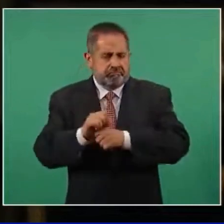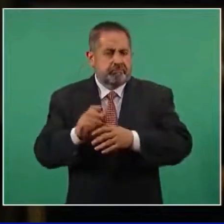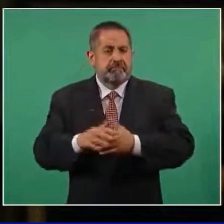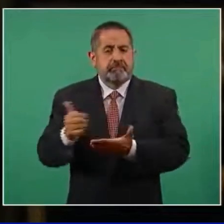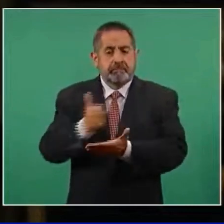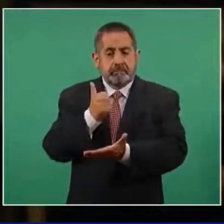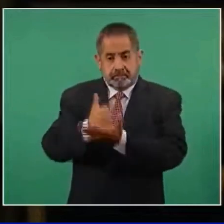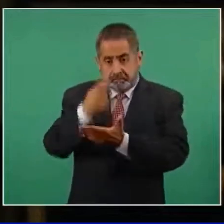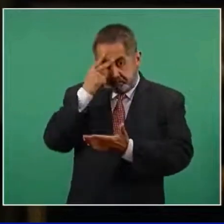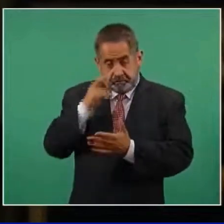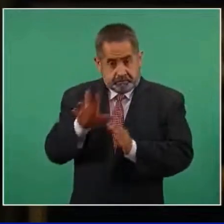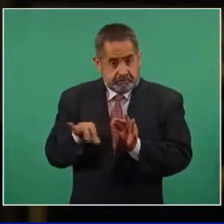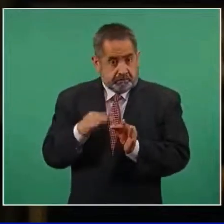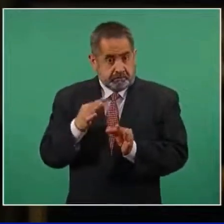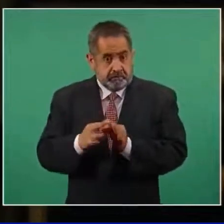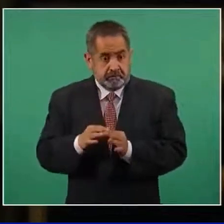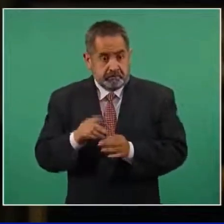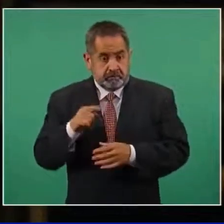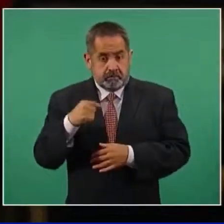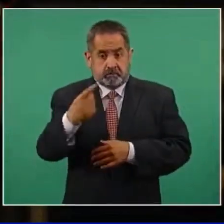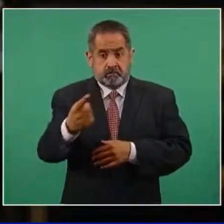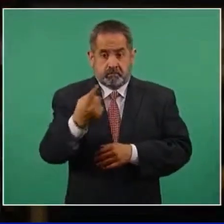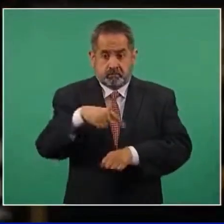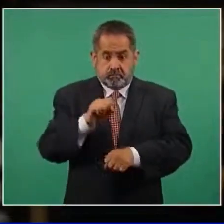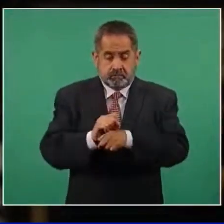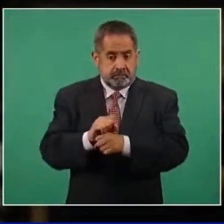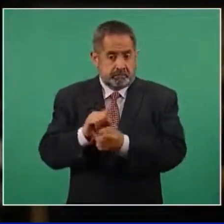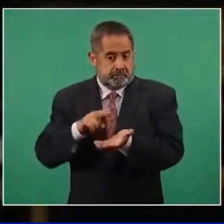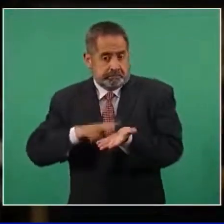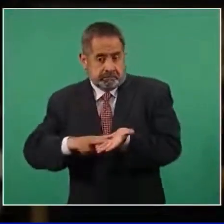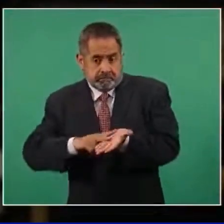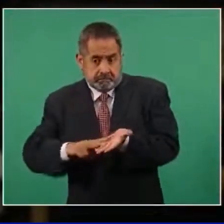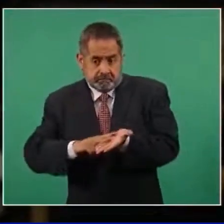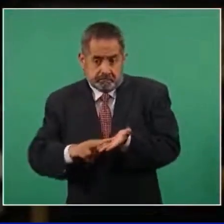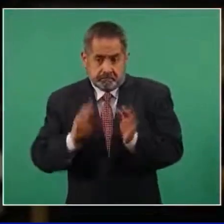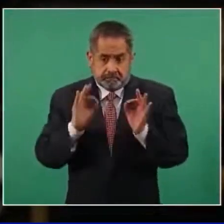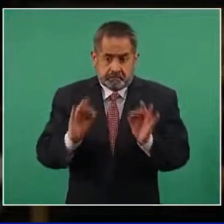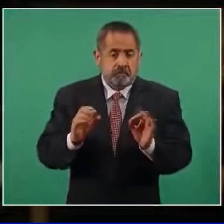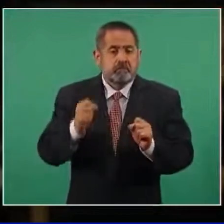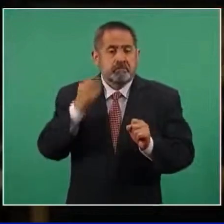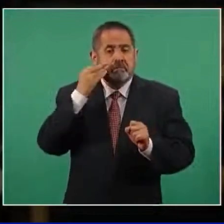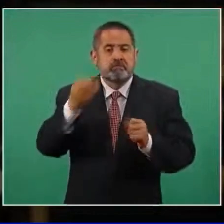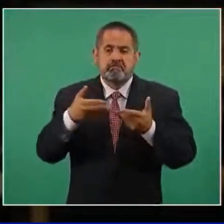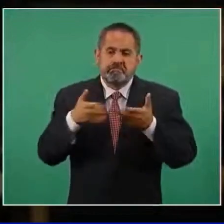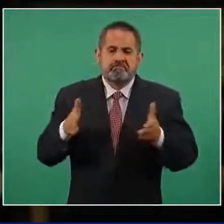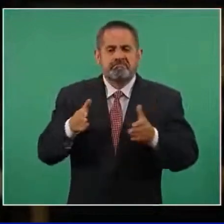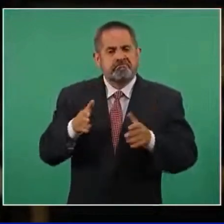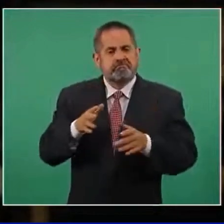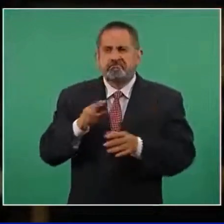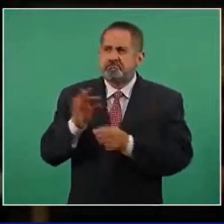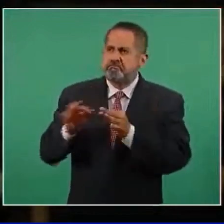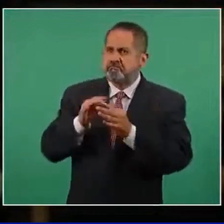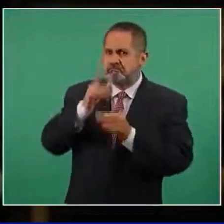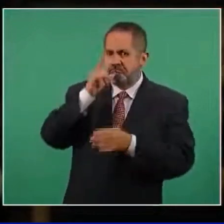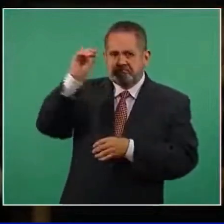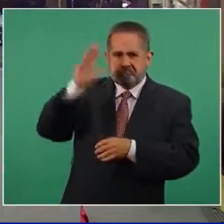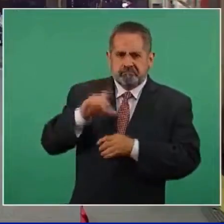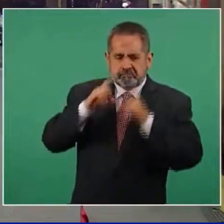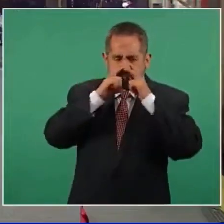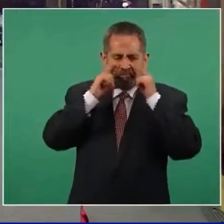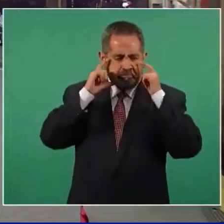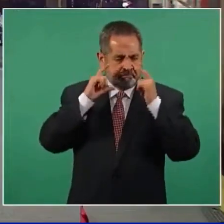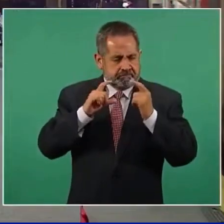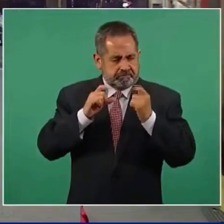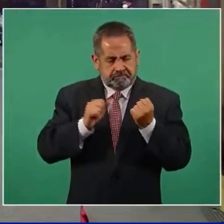Ciudad de México ya estará tocando el verde la próxima semana, ¿cuánto tiempo más pasará para que se cubre bocas le digamos